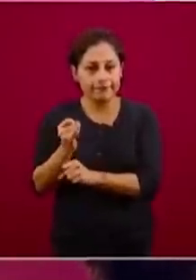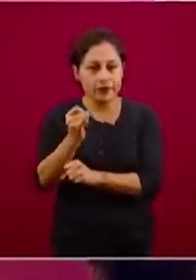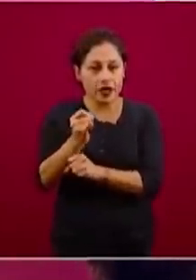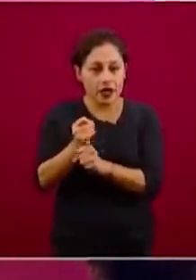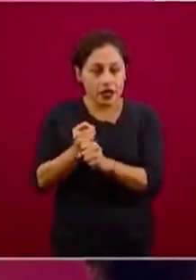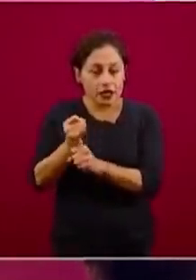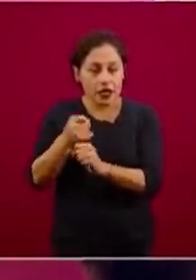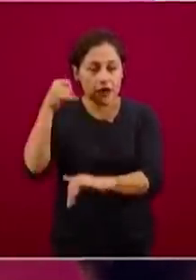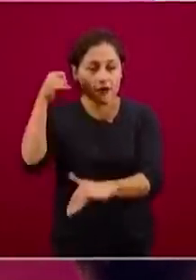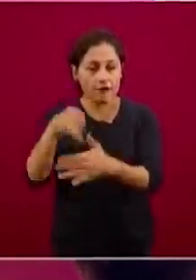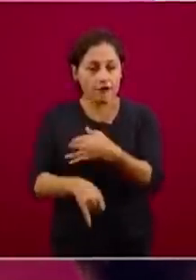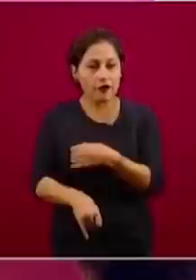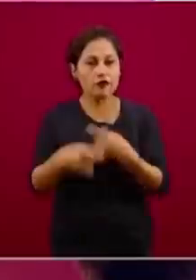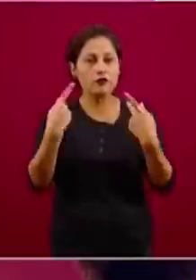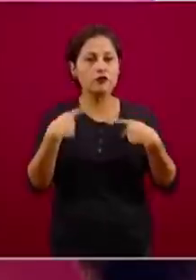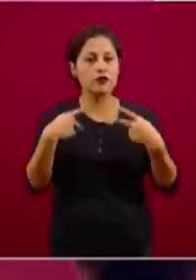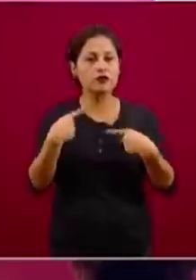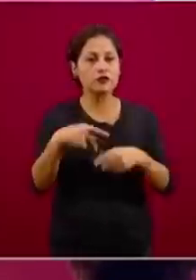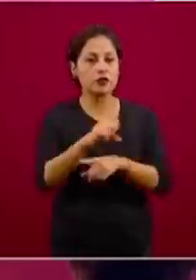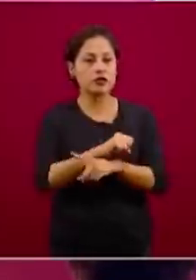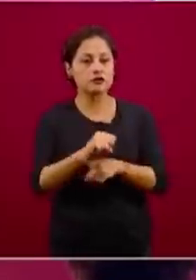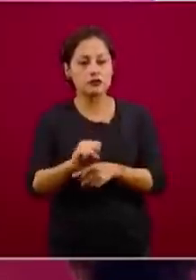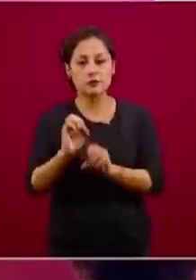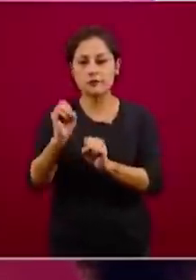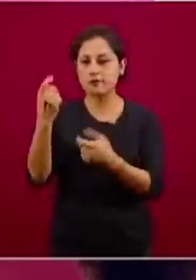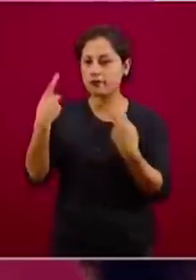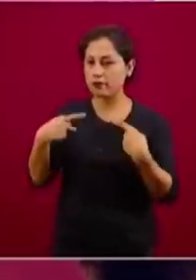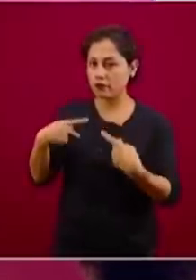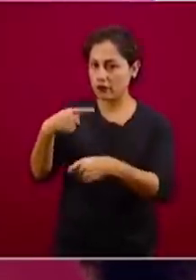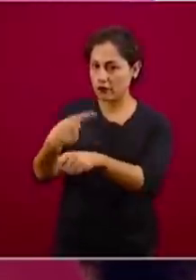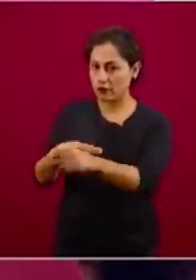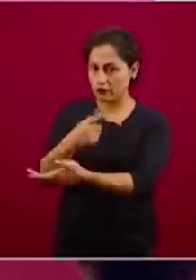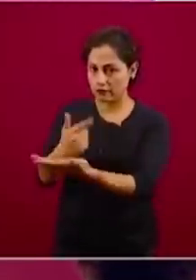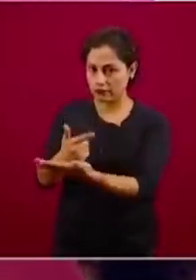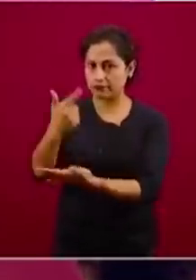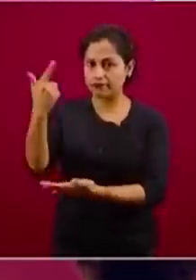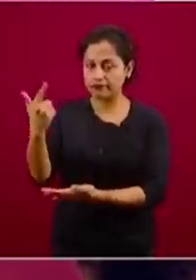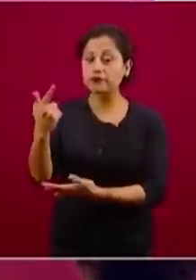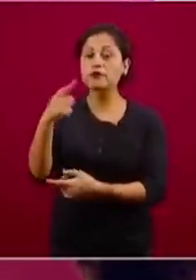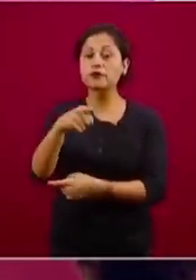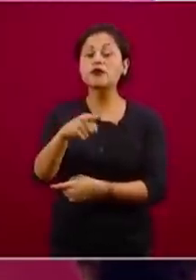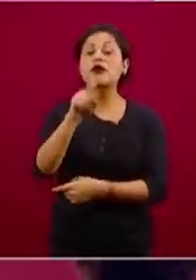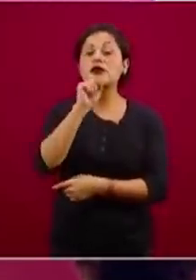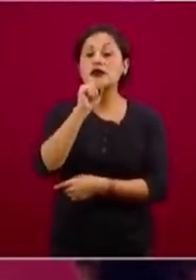graves y el 100 por ciento de las unidades de salud